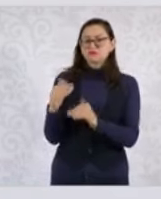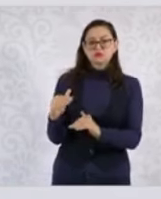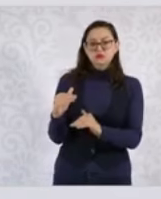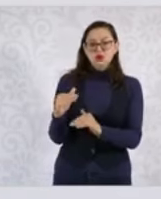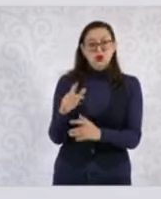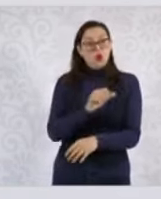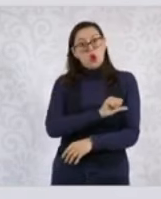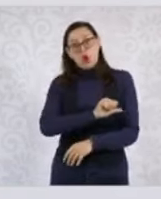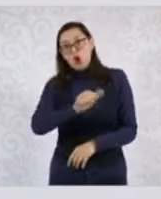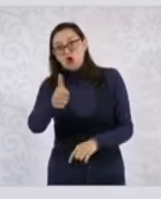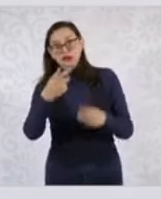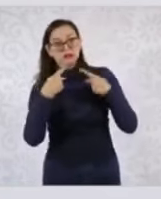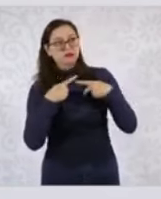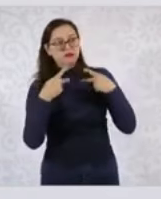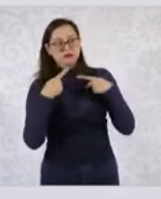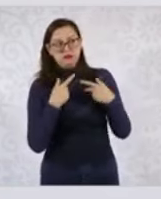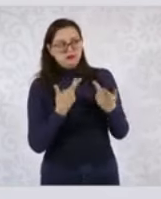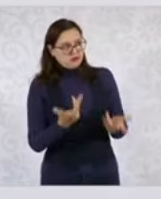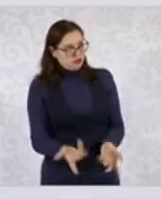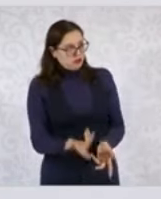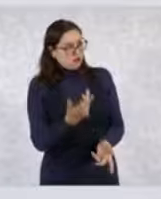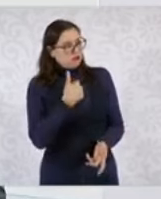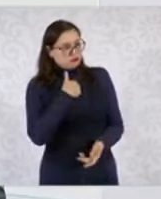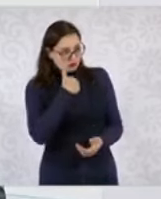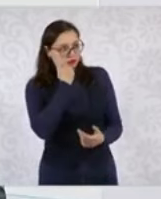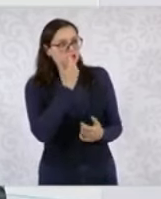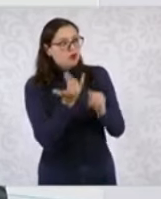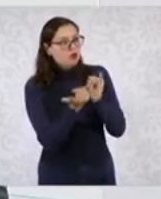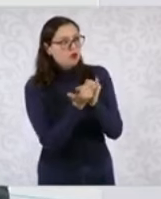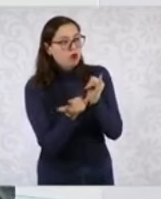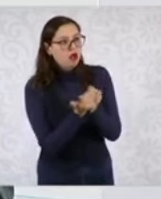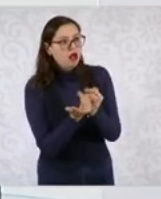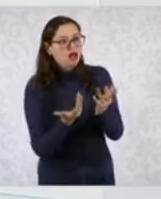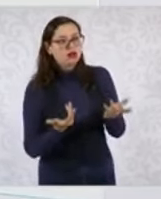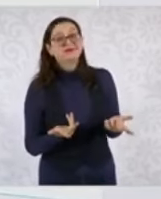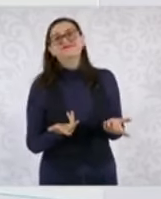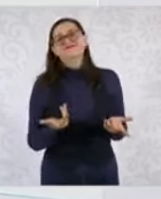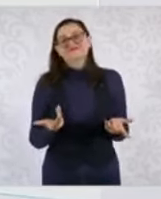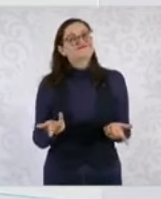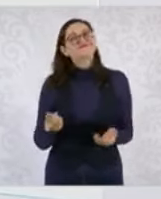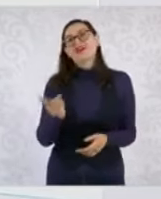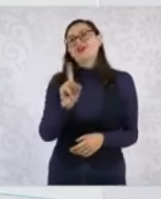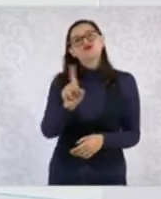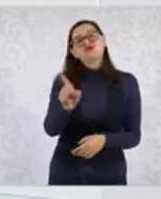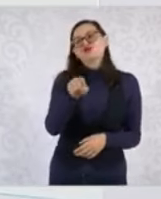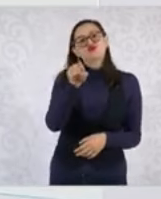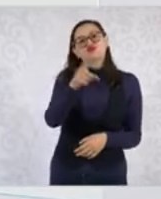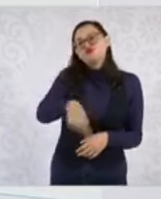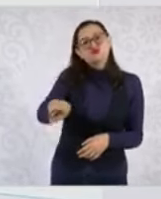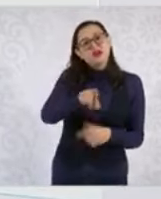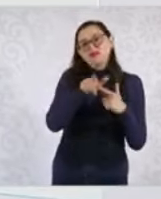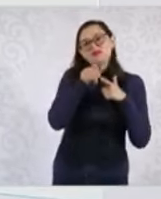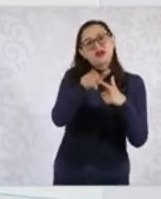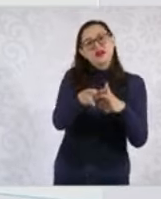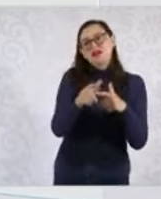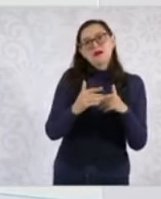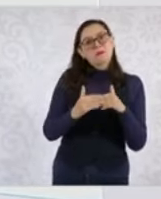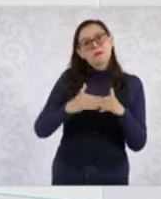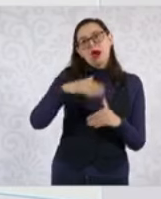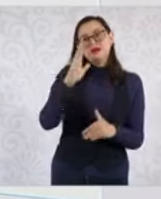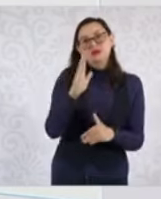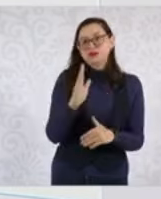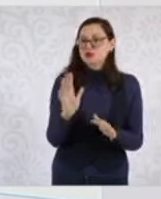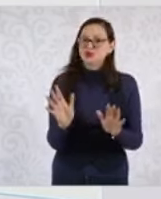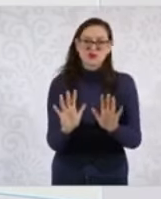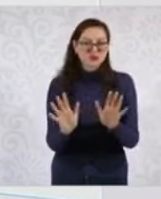que las está pidiendo y no podemos decir no existe eso. Entonces, ¿qué es lo que proponemos? Pues que sea en consenso. Por